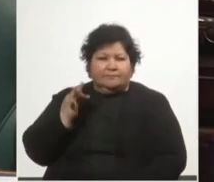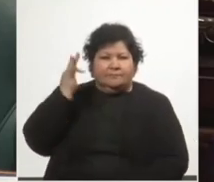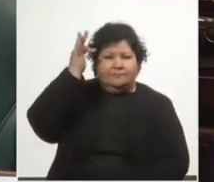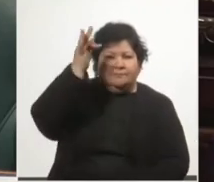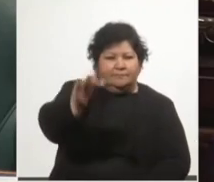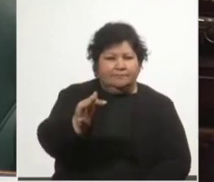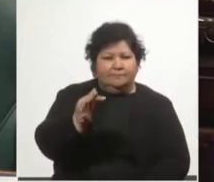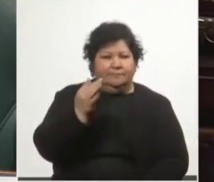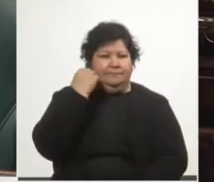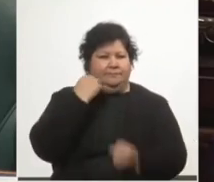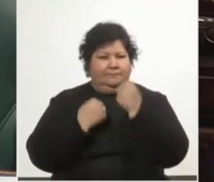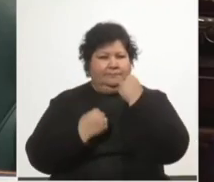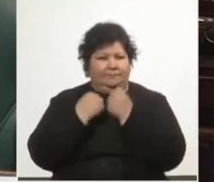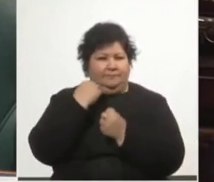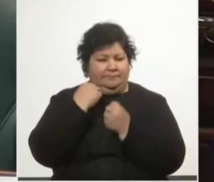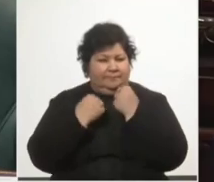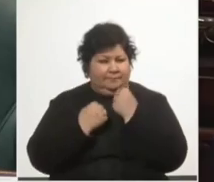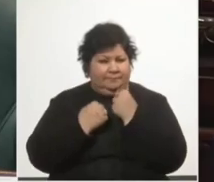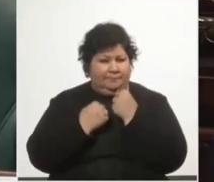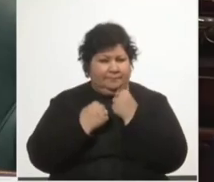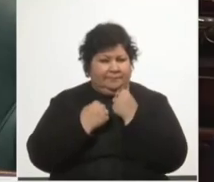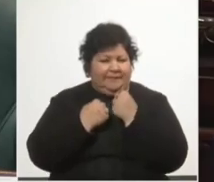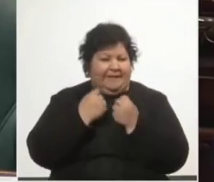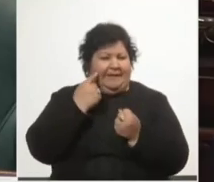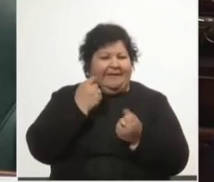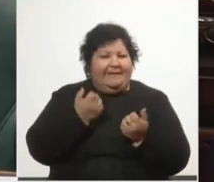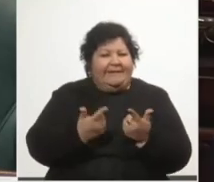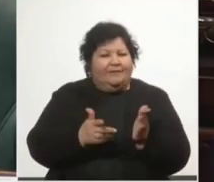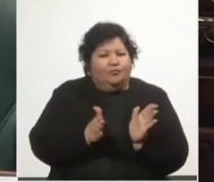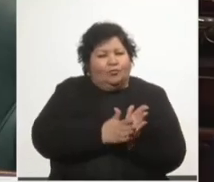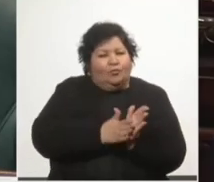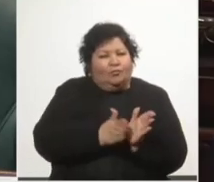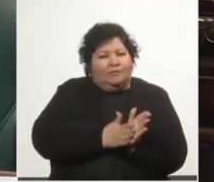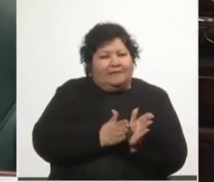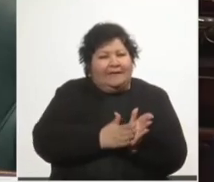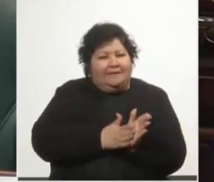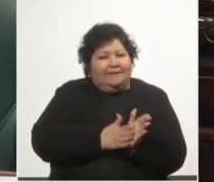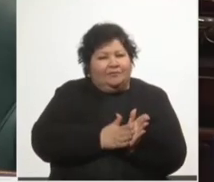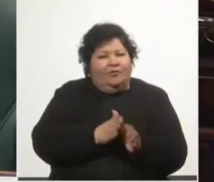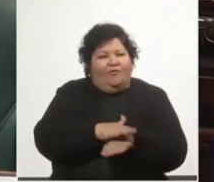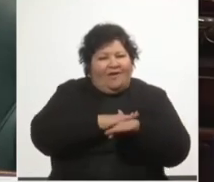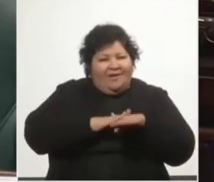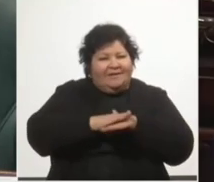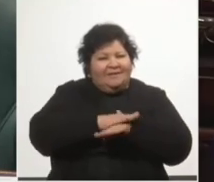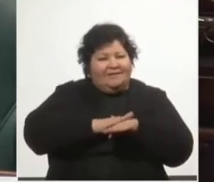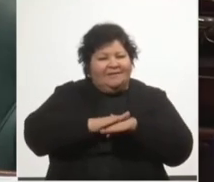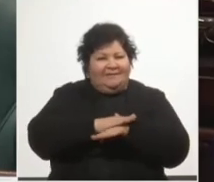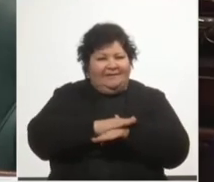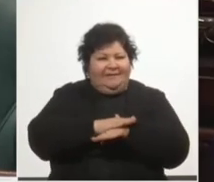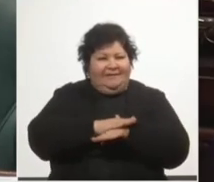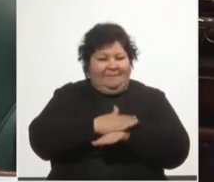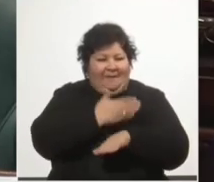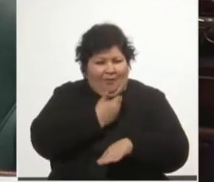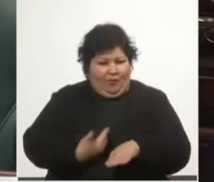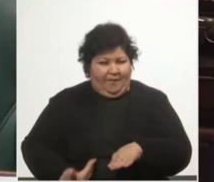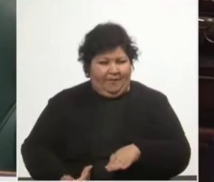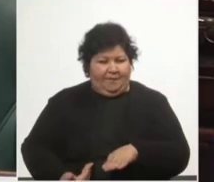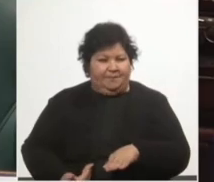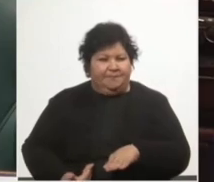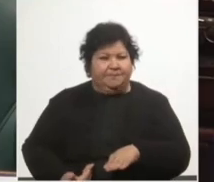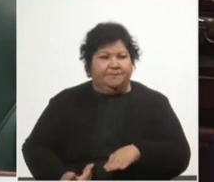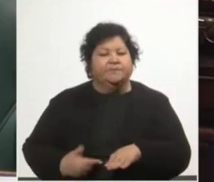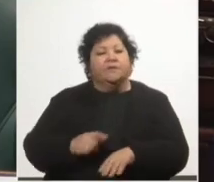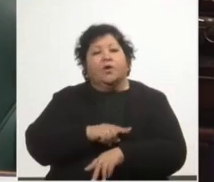dar sustento a la política fiscal. Otra perla en el collar de inconsistencias la encontramos en la previsión de crecimiento